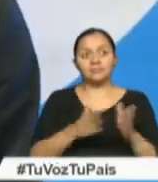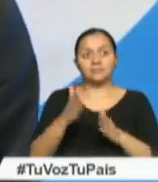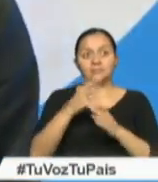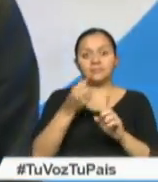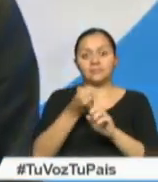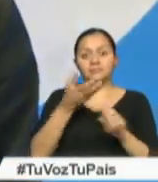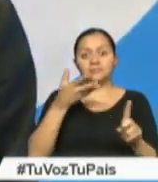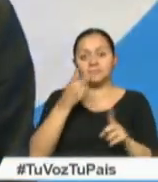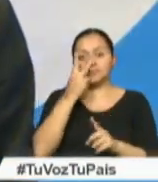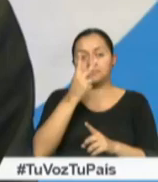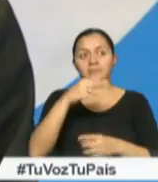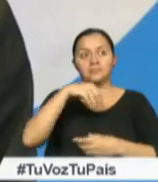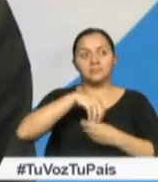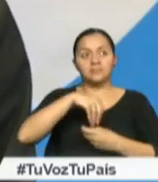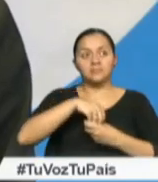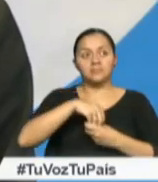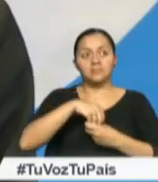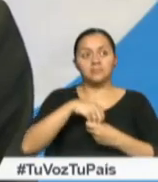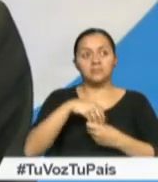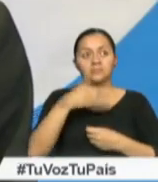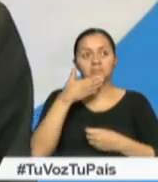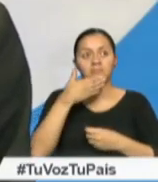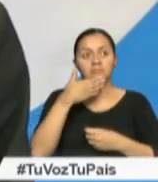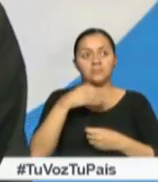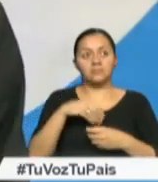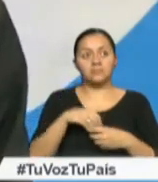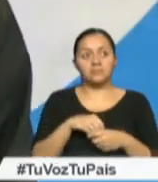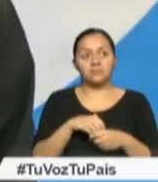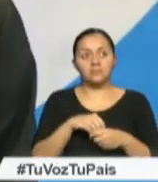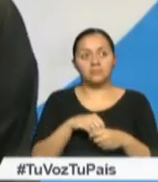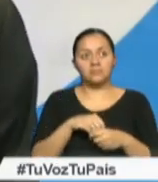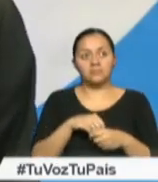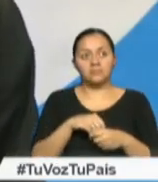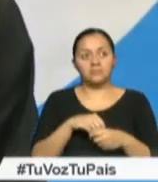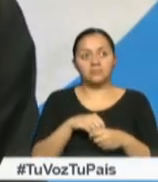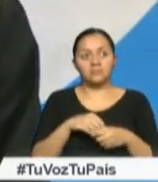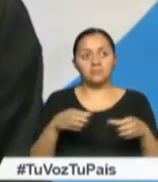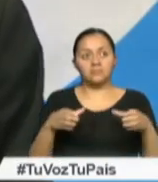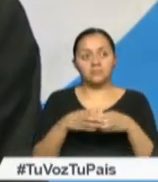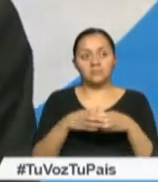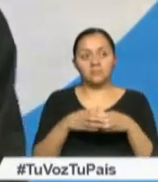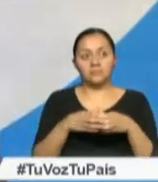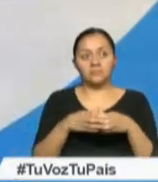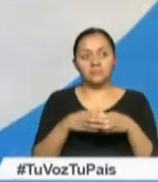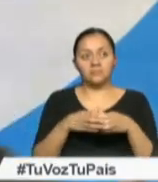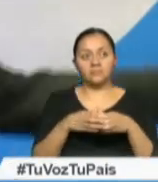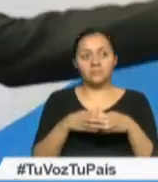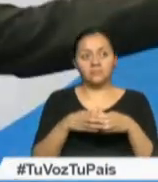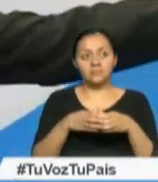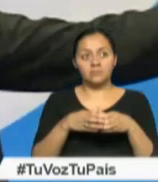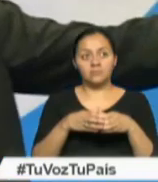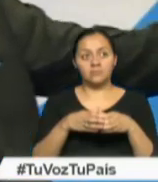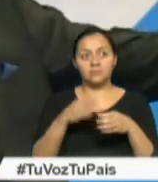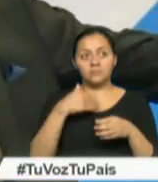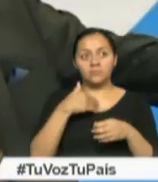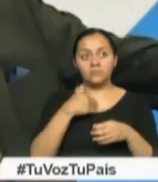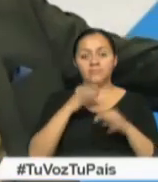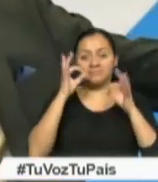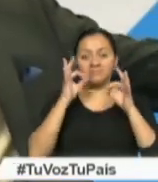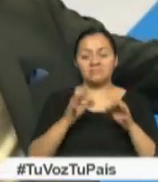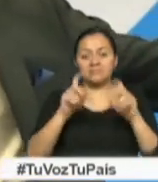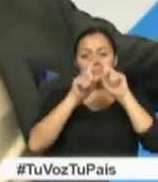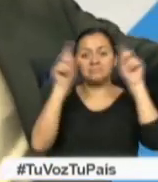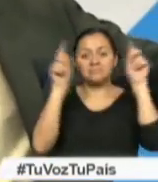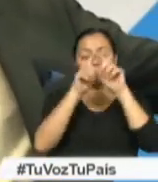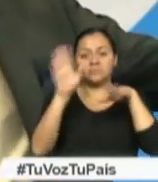investors inversionistas que se enfocan en el impacto social ¿por qué? porque nosotros somos una empresa